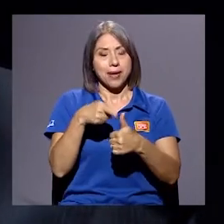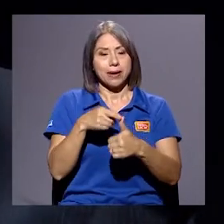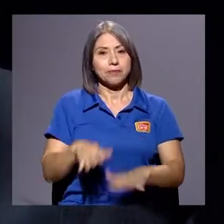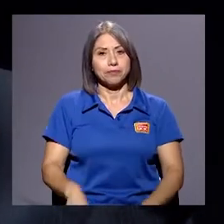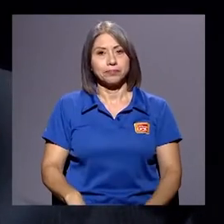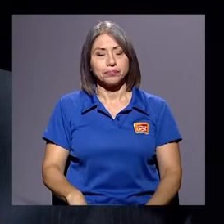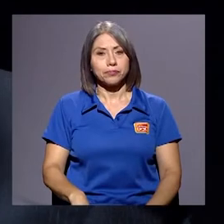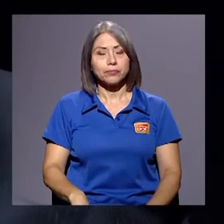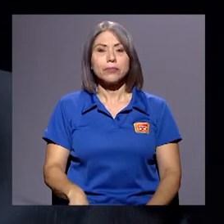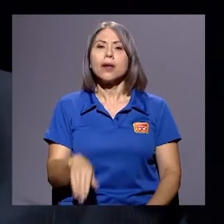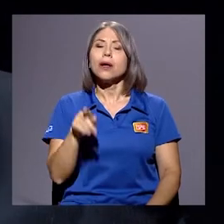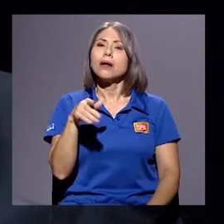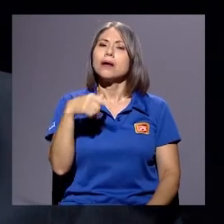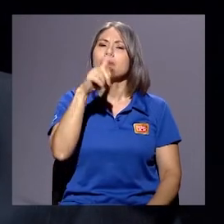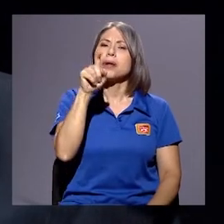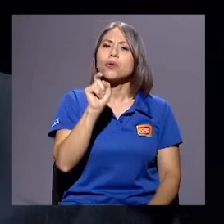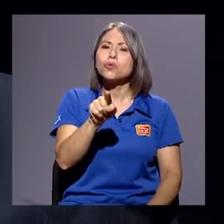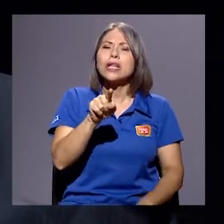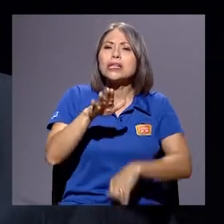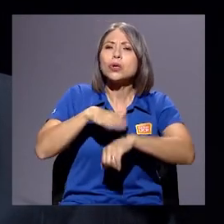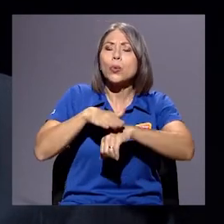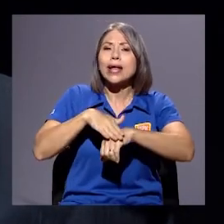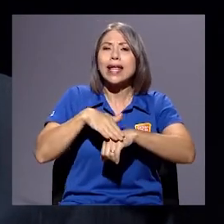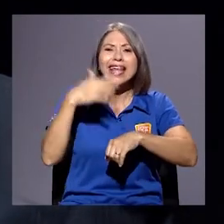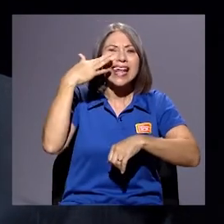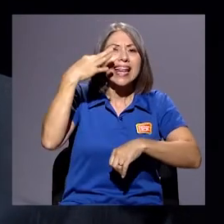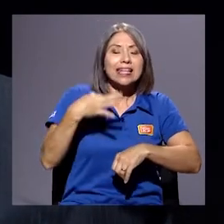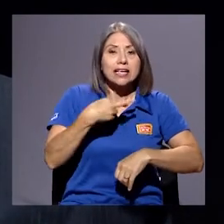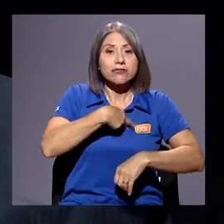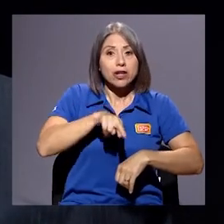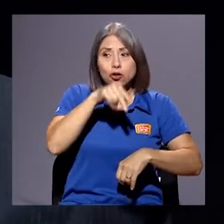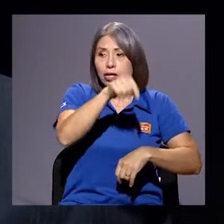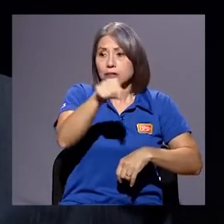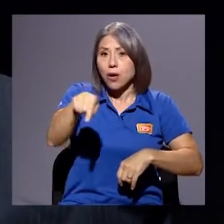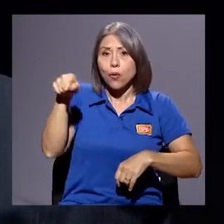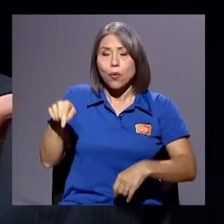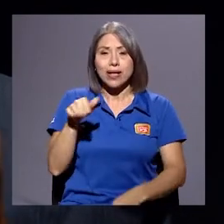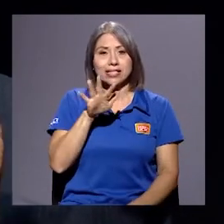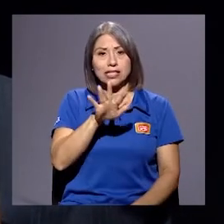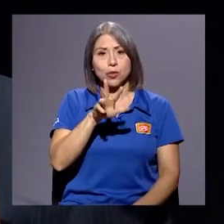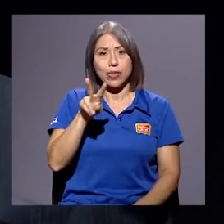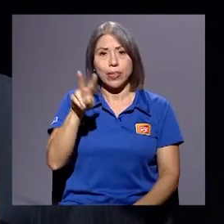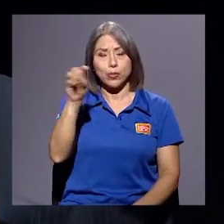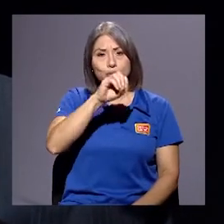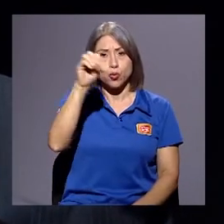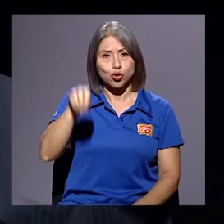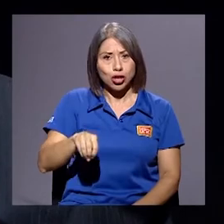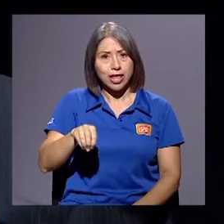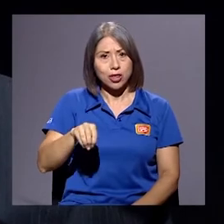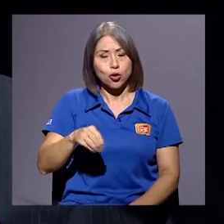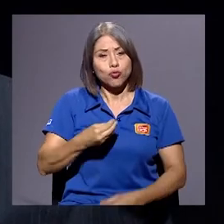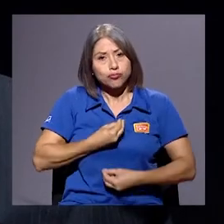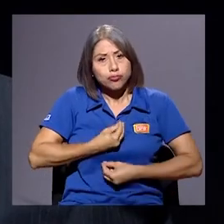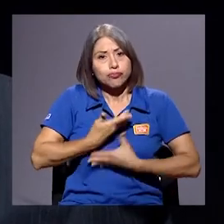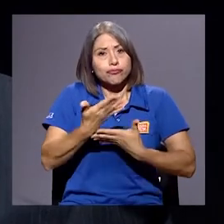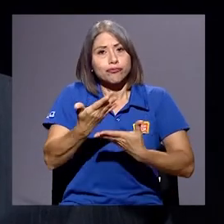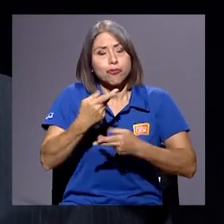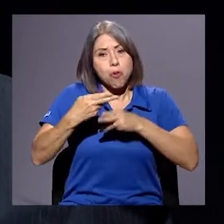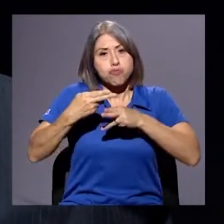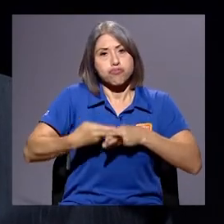de las creencias religiosas. Un 52% se proclama católico.